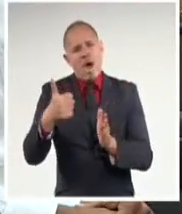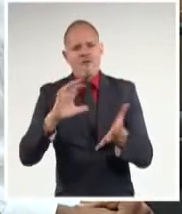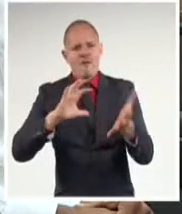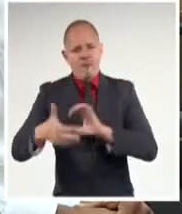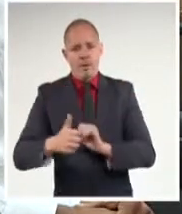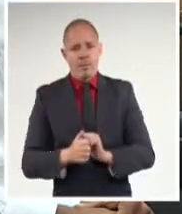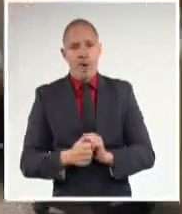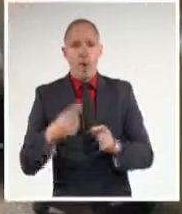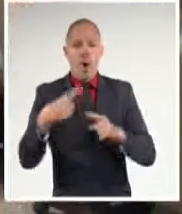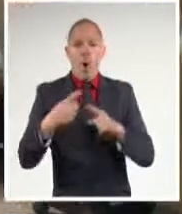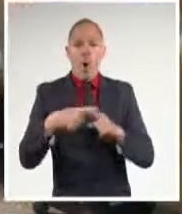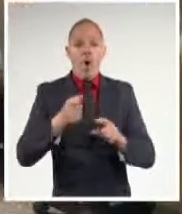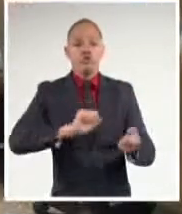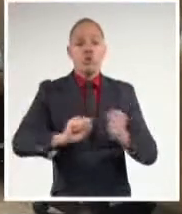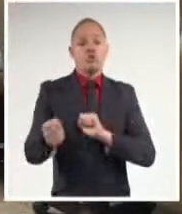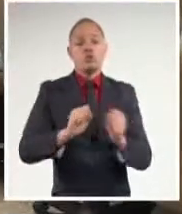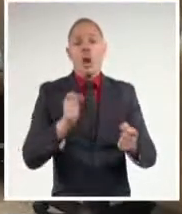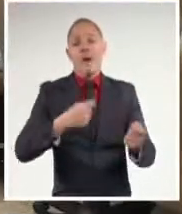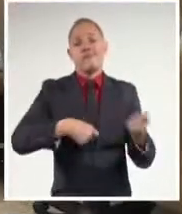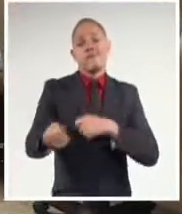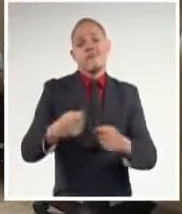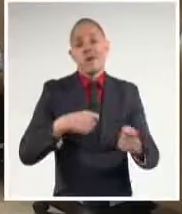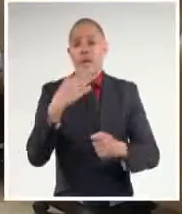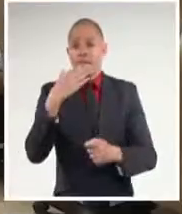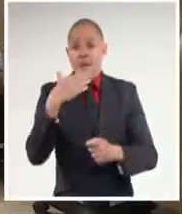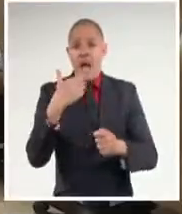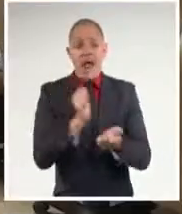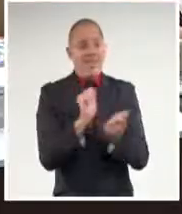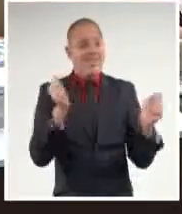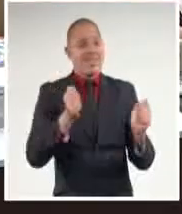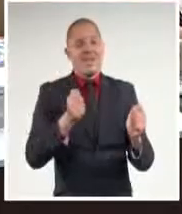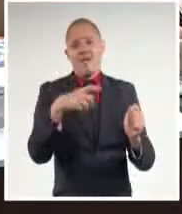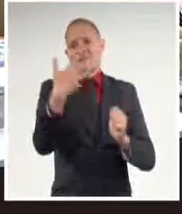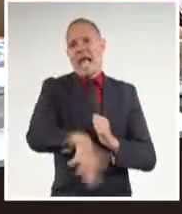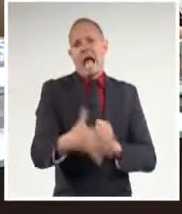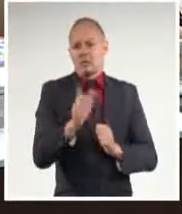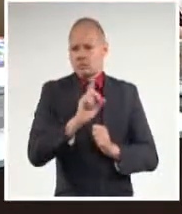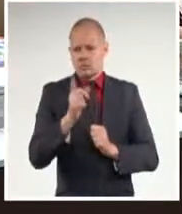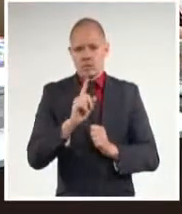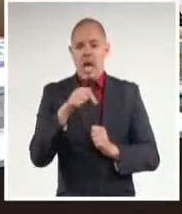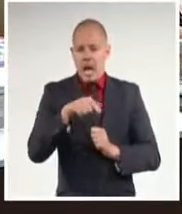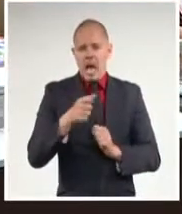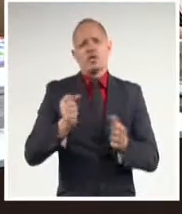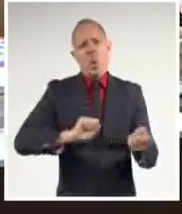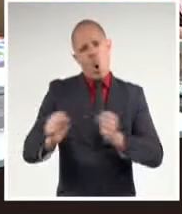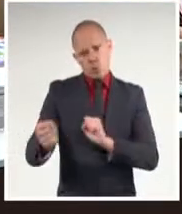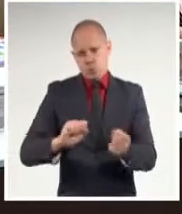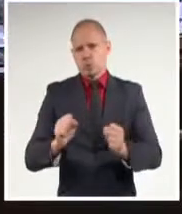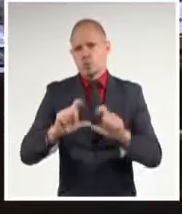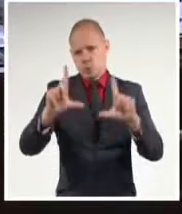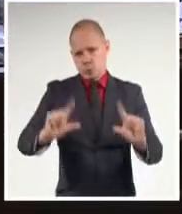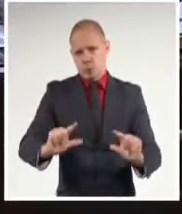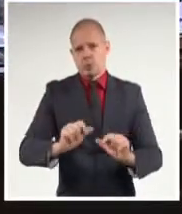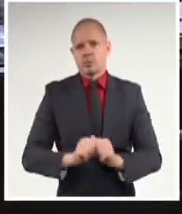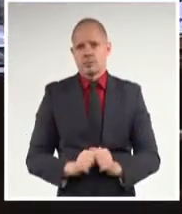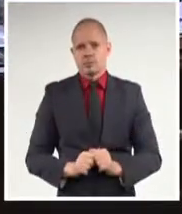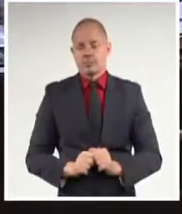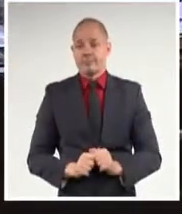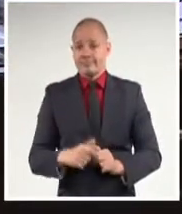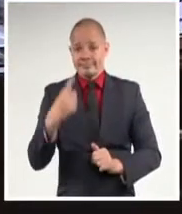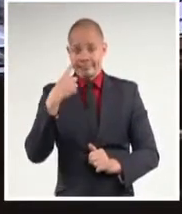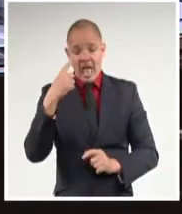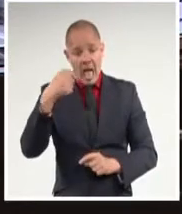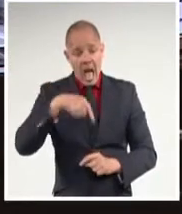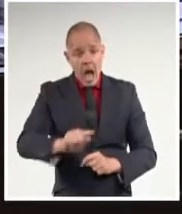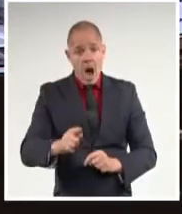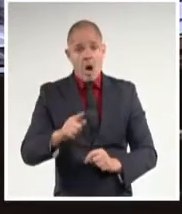todo lo que sea posible, devienen acciones necesarias para enfrentar este negativo fenómeno. Hay dos medidas que son indispensables a